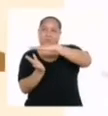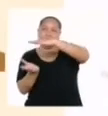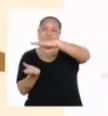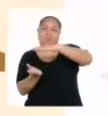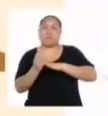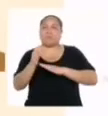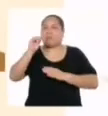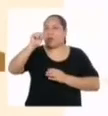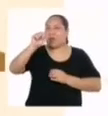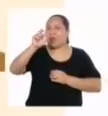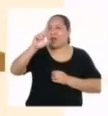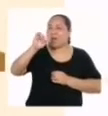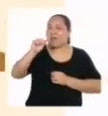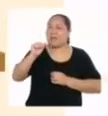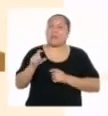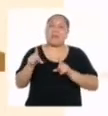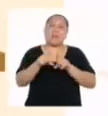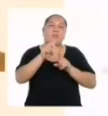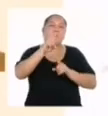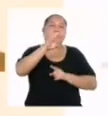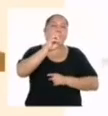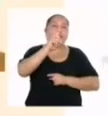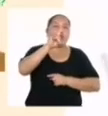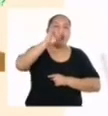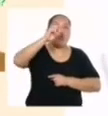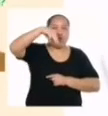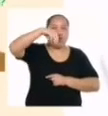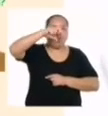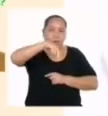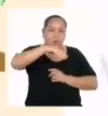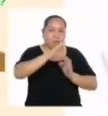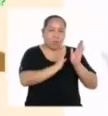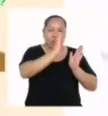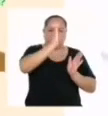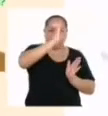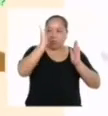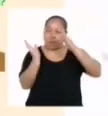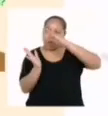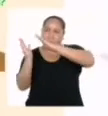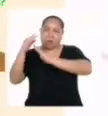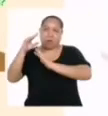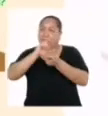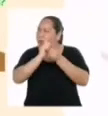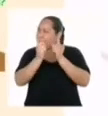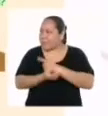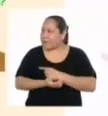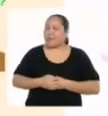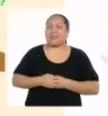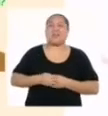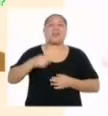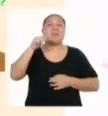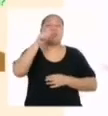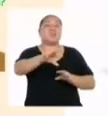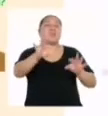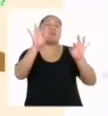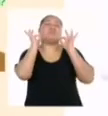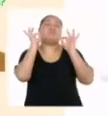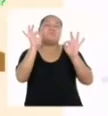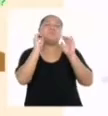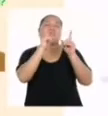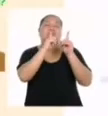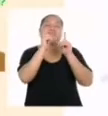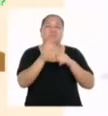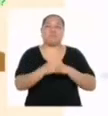¿el área total del prisma y el volumen serán iguales en las tres posiciones? Esa es una excelente pregunta Jesús